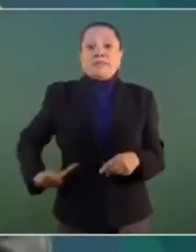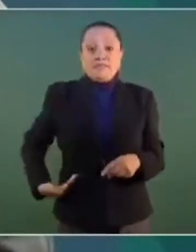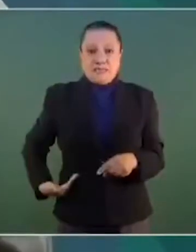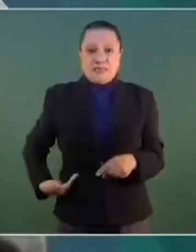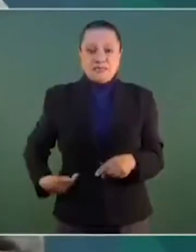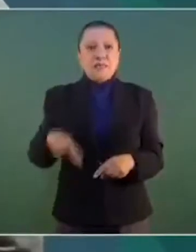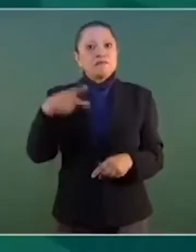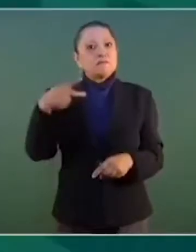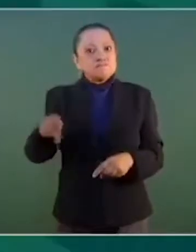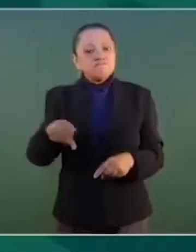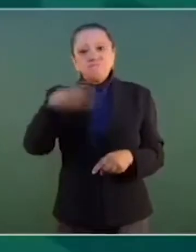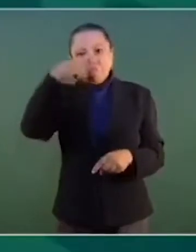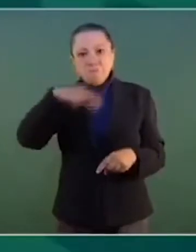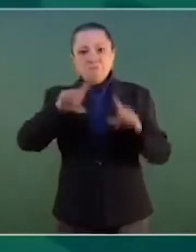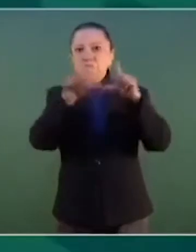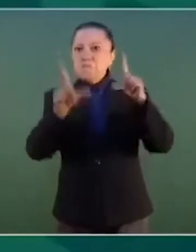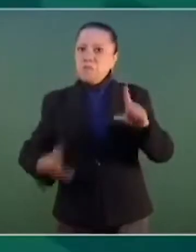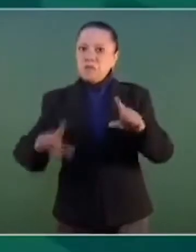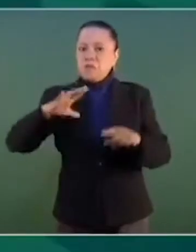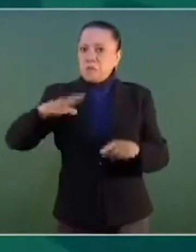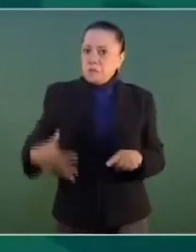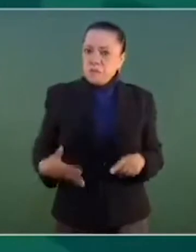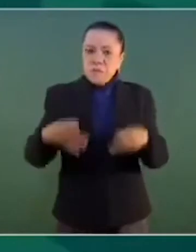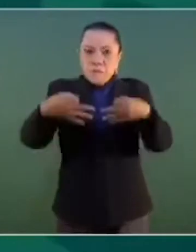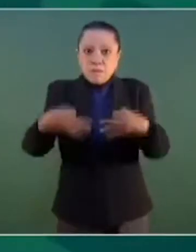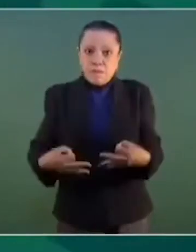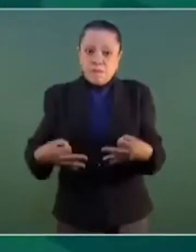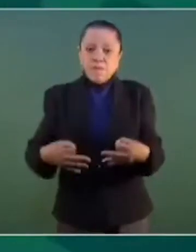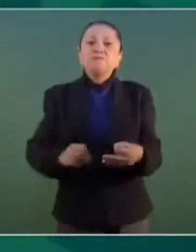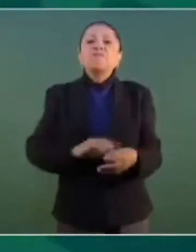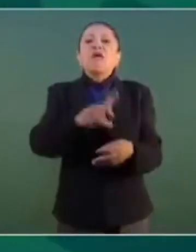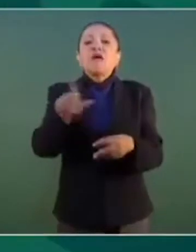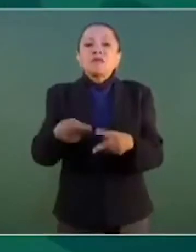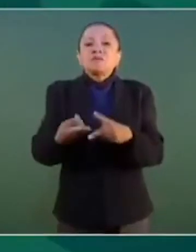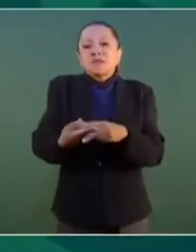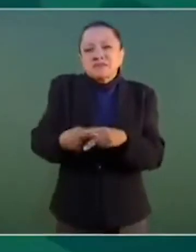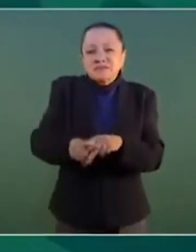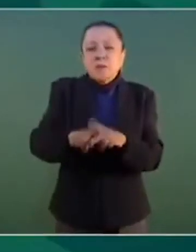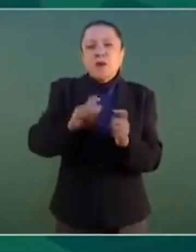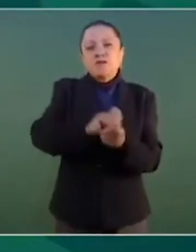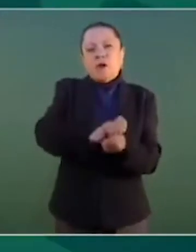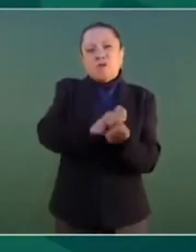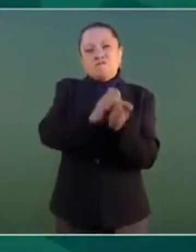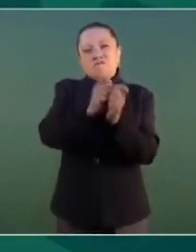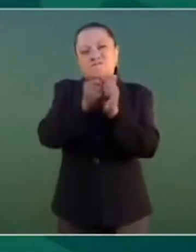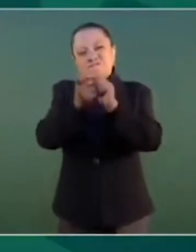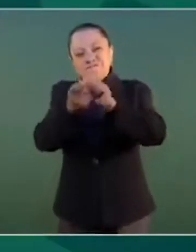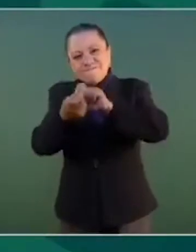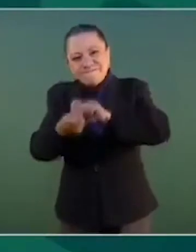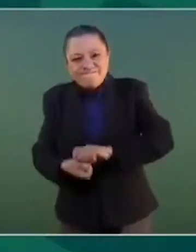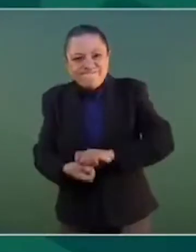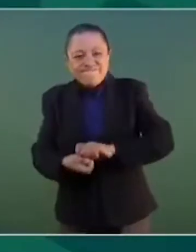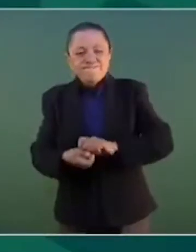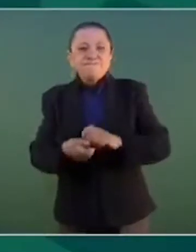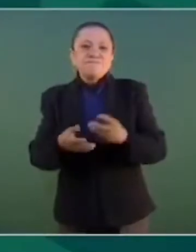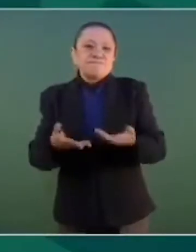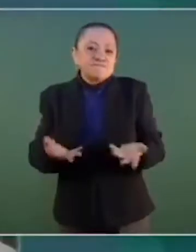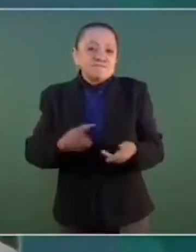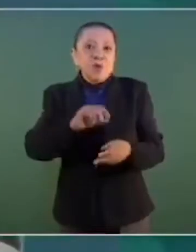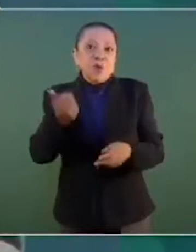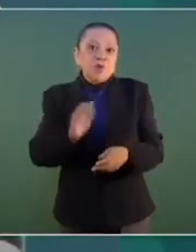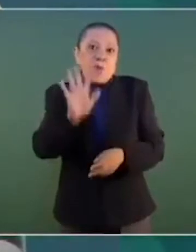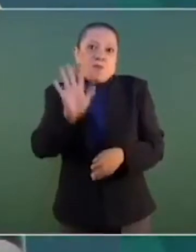eléctrico, con el fin de garantizar la electricidad a precios justos para todos los mexicanos. Lo anterior fue detallado en la